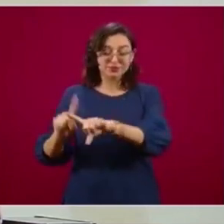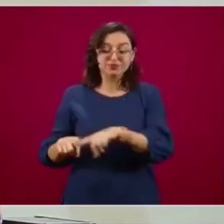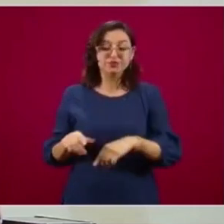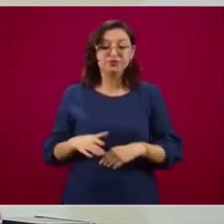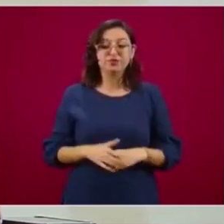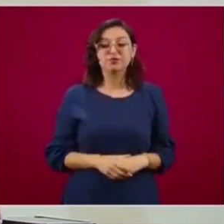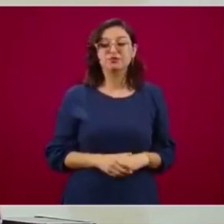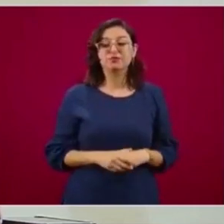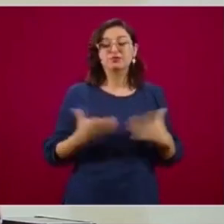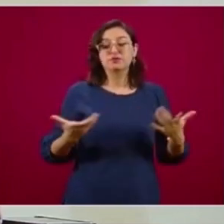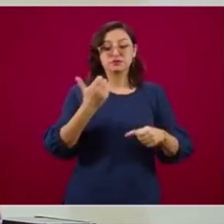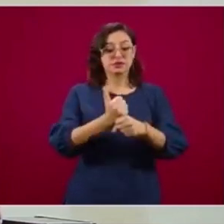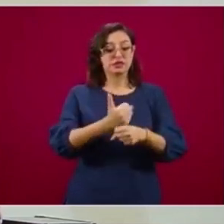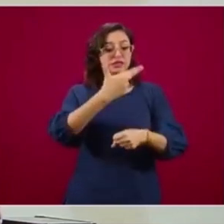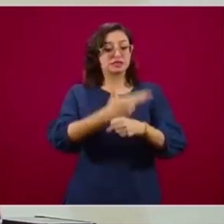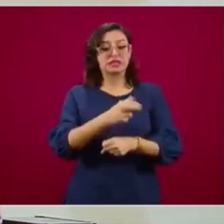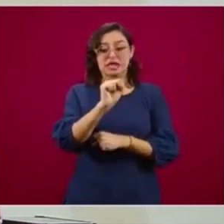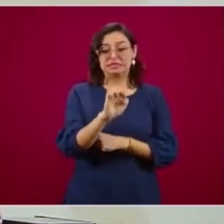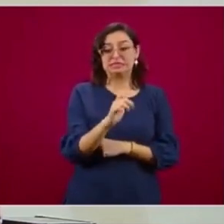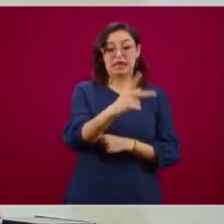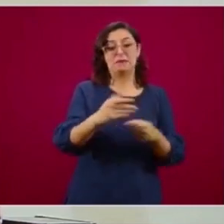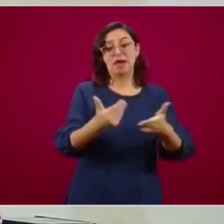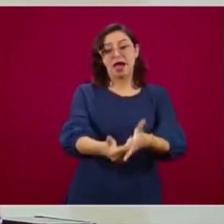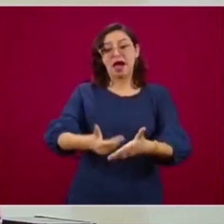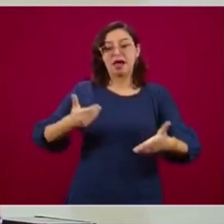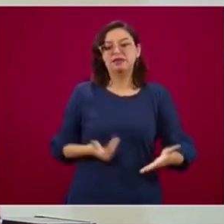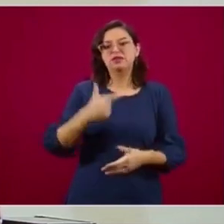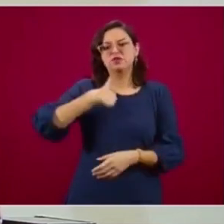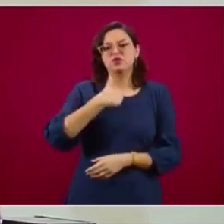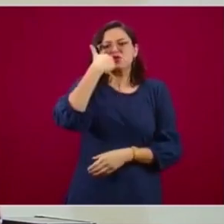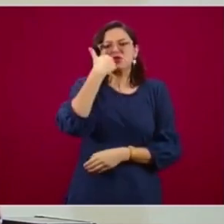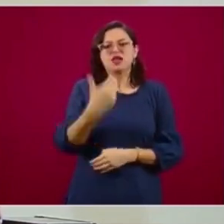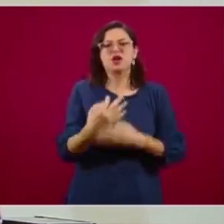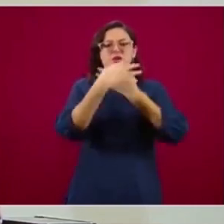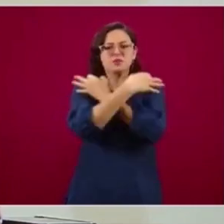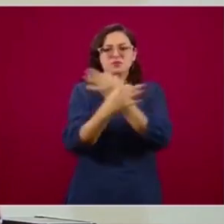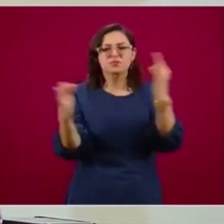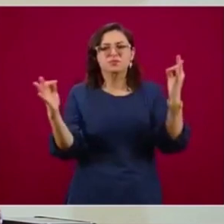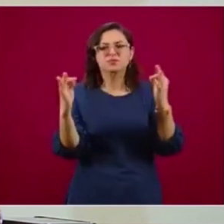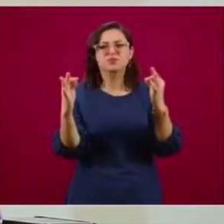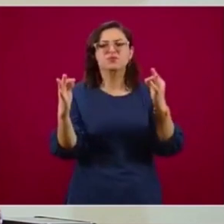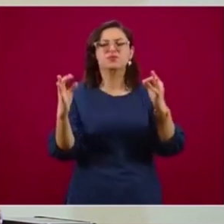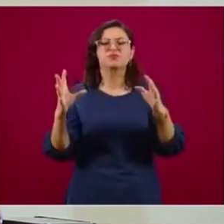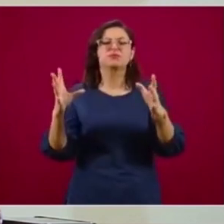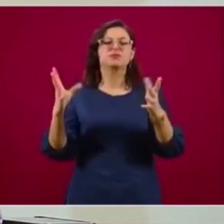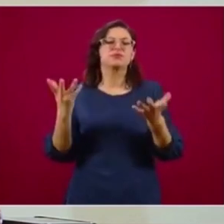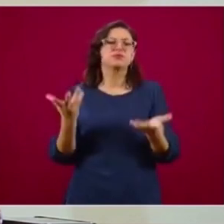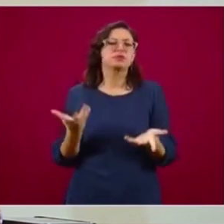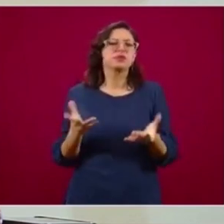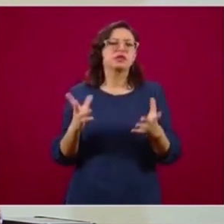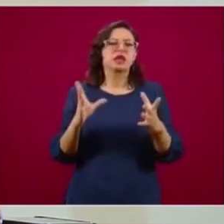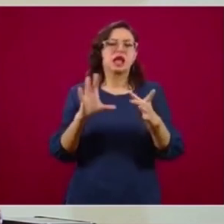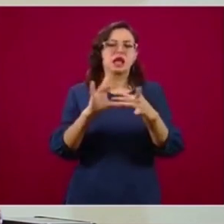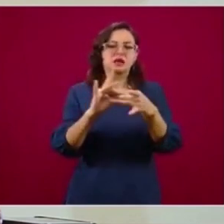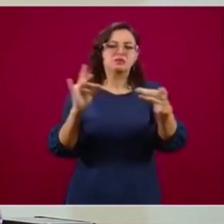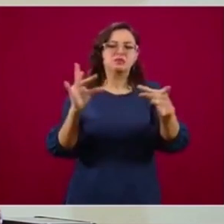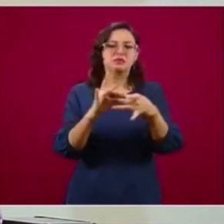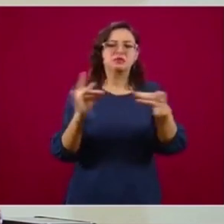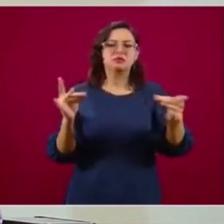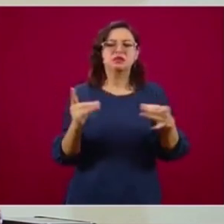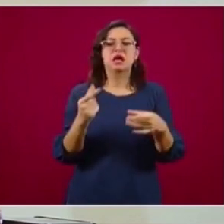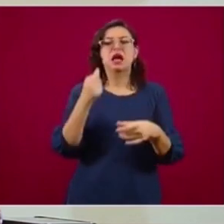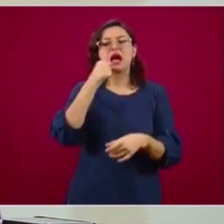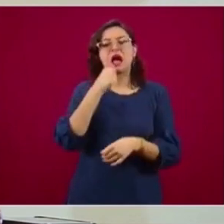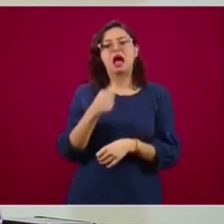Ayer vimos el programa de pensión para adultos mayores y se nos informó de